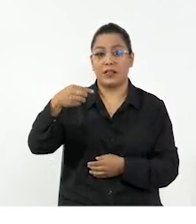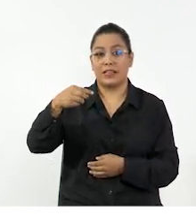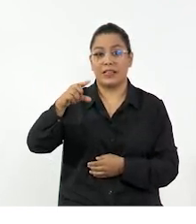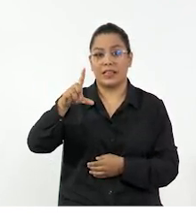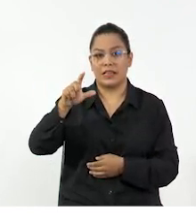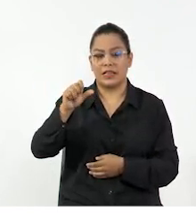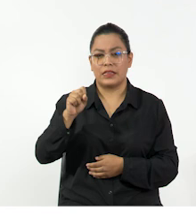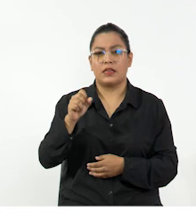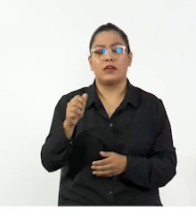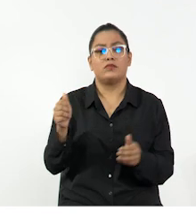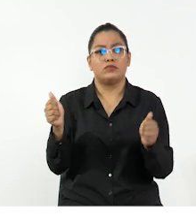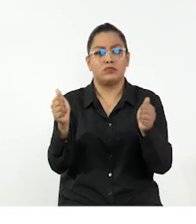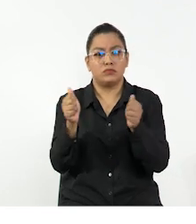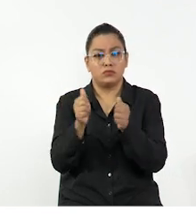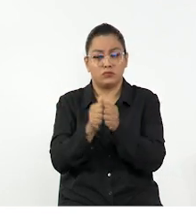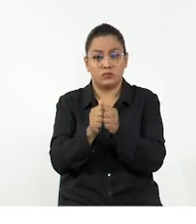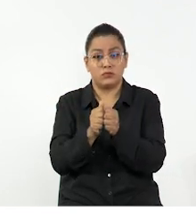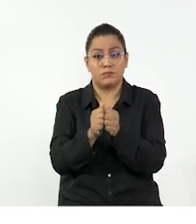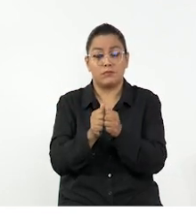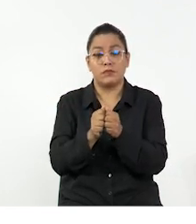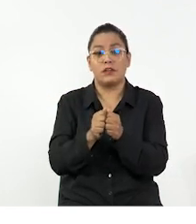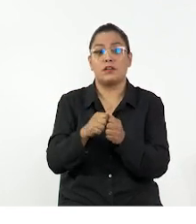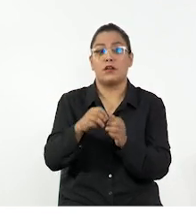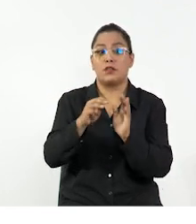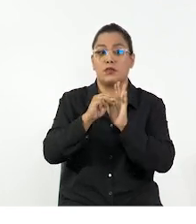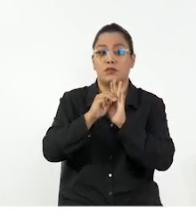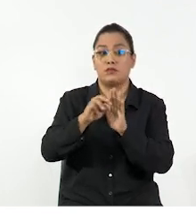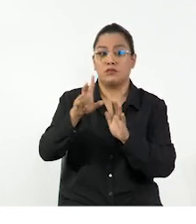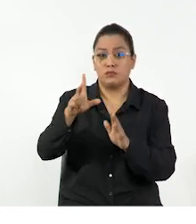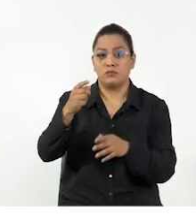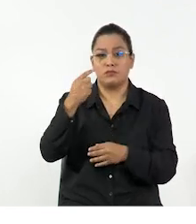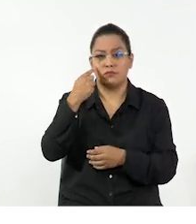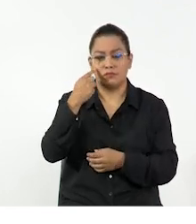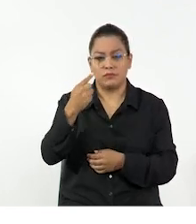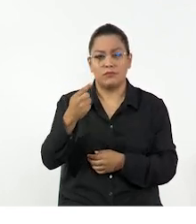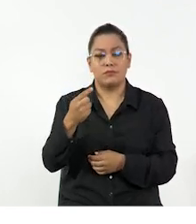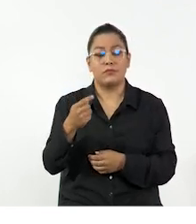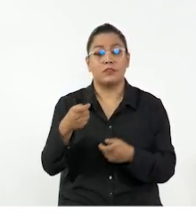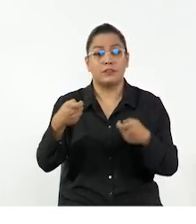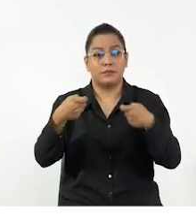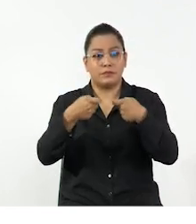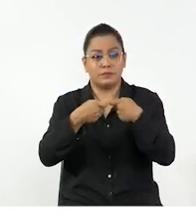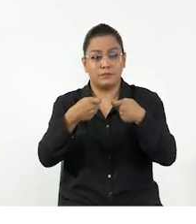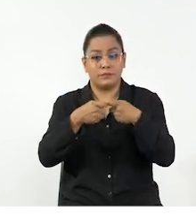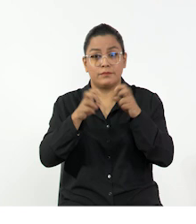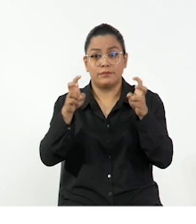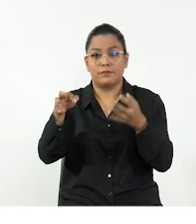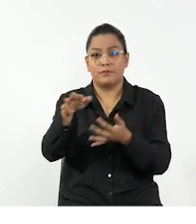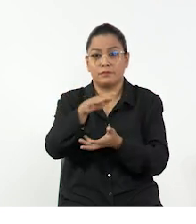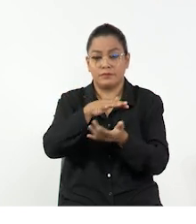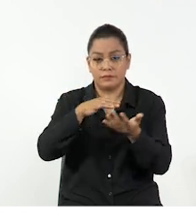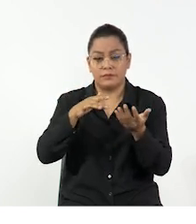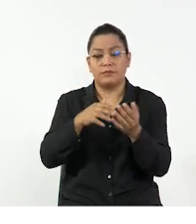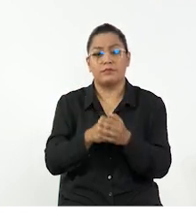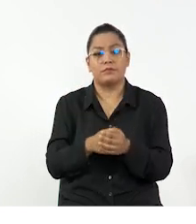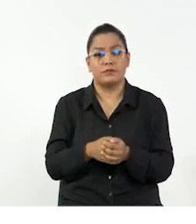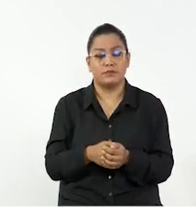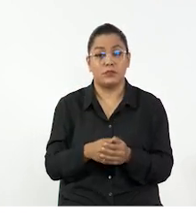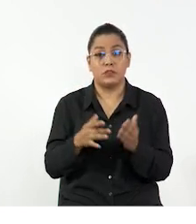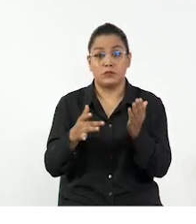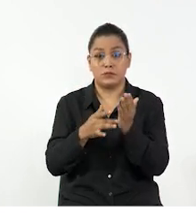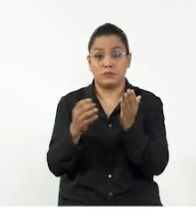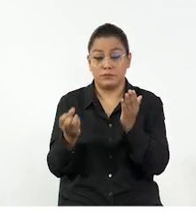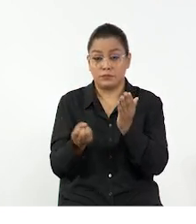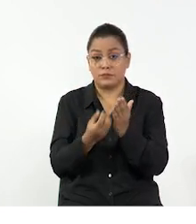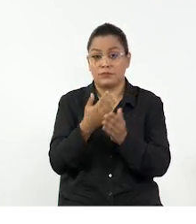Douglas Darín y es un placer acompañarlos en el módulo número 3, en donde hablaremos sobre fuerzas y energía como parte de Ciencias Físicas